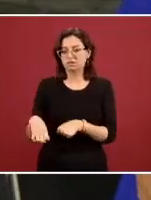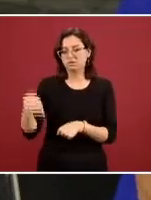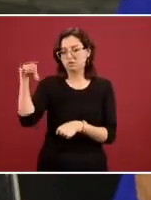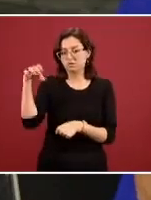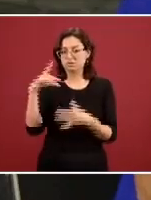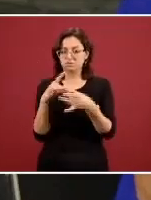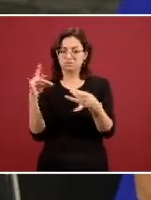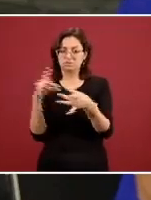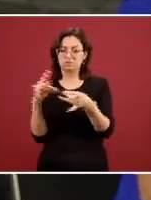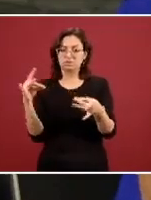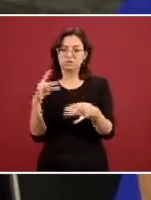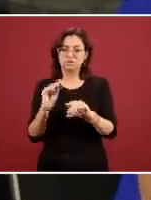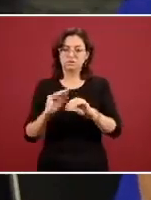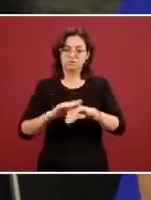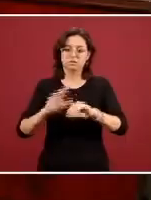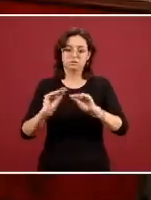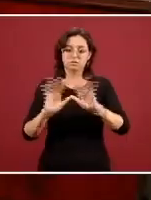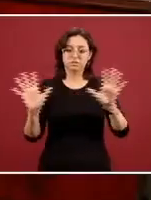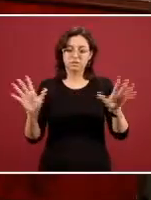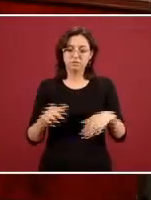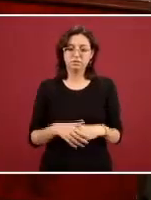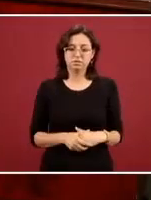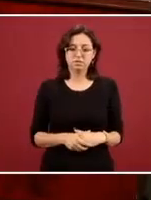pudieran especificar esto con claridad gracias